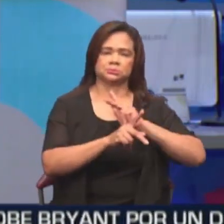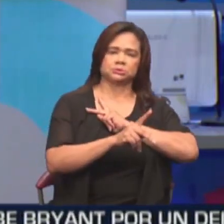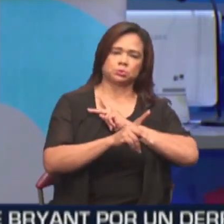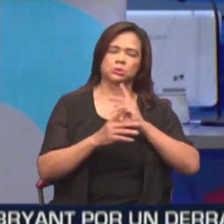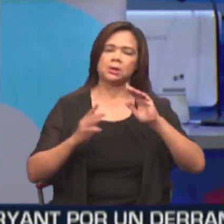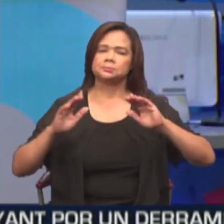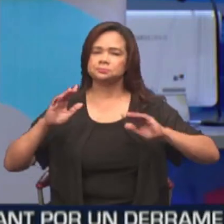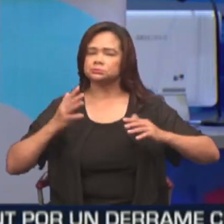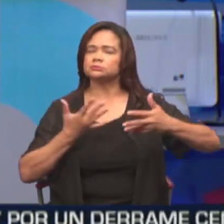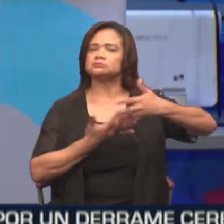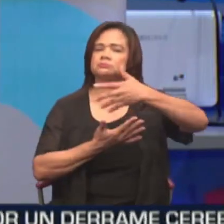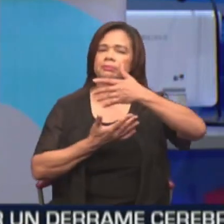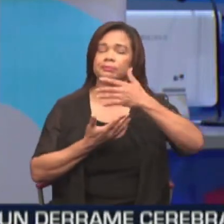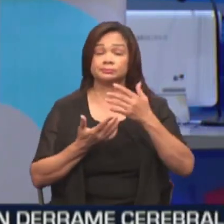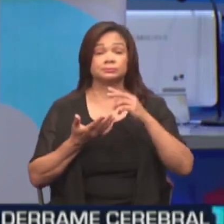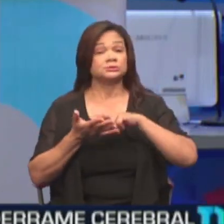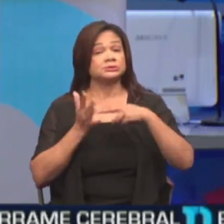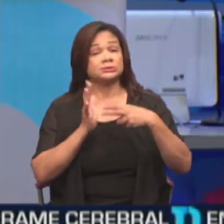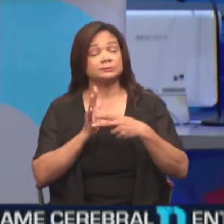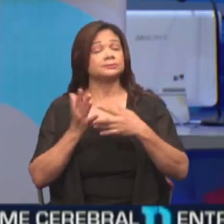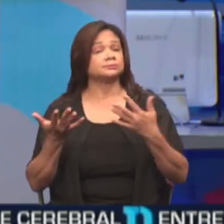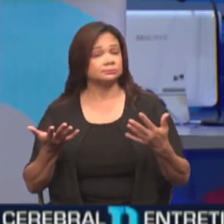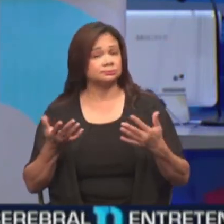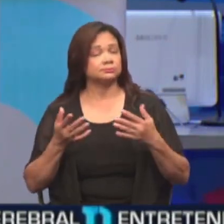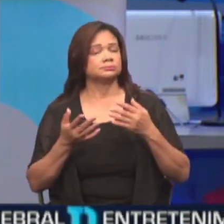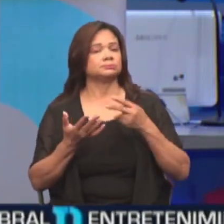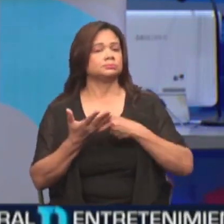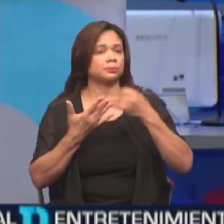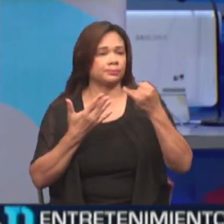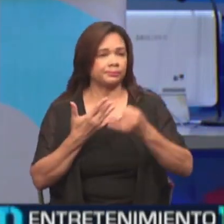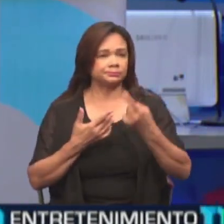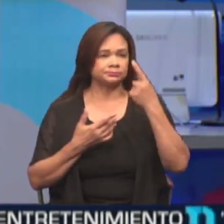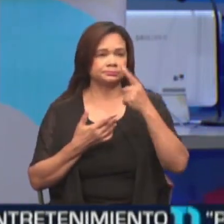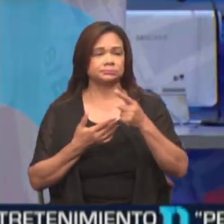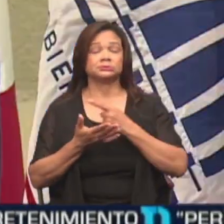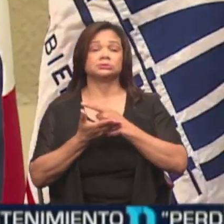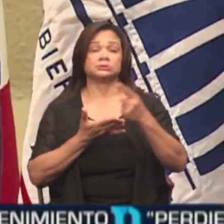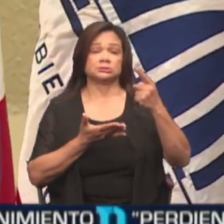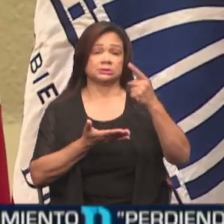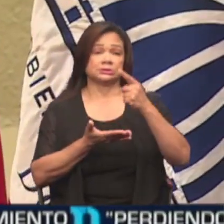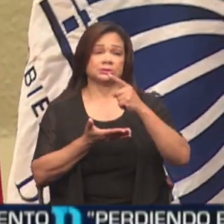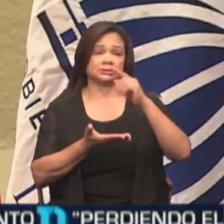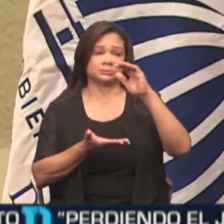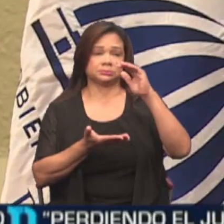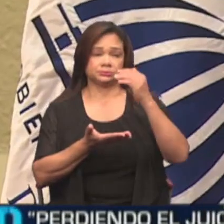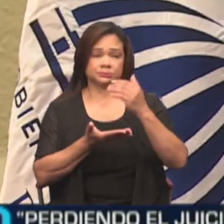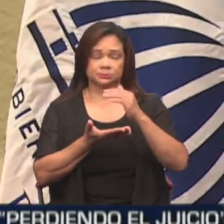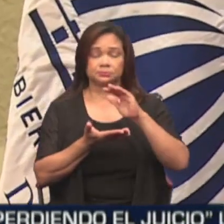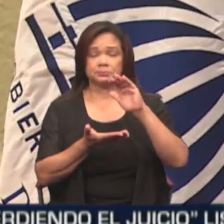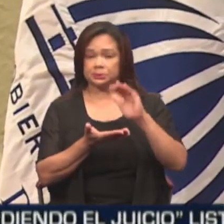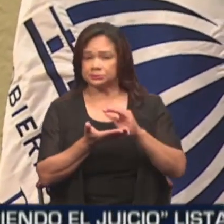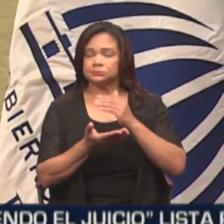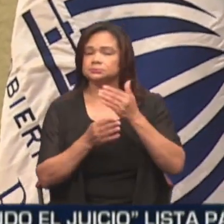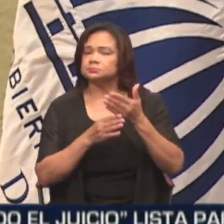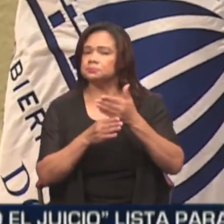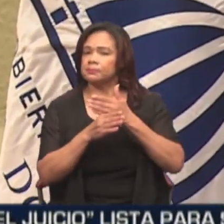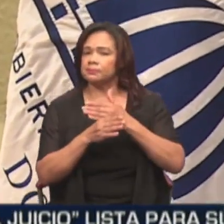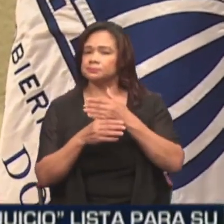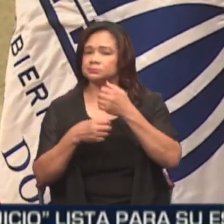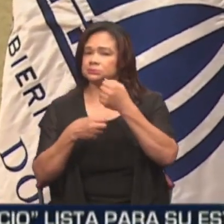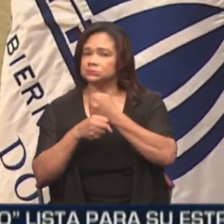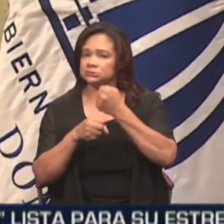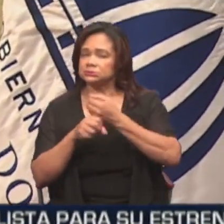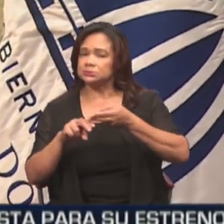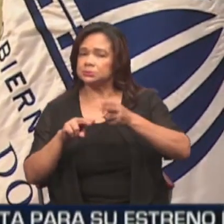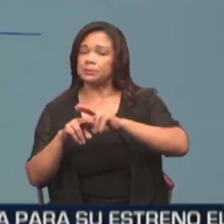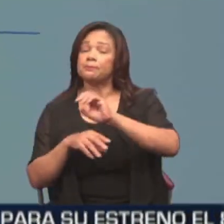Estos resultados demuestran que iniciativas como la semana laboral reducida no solo mejoran la productividad,